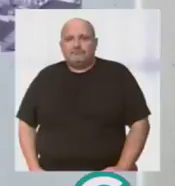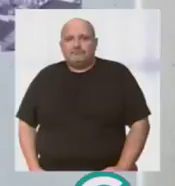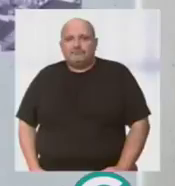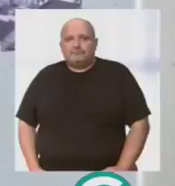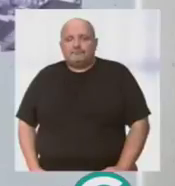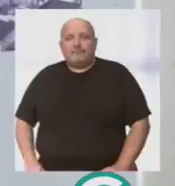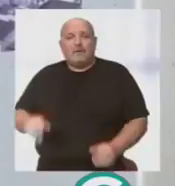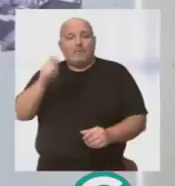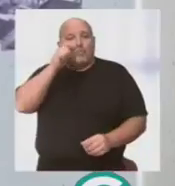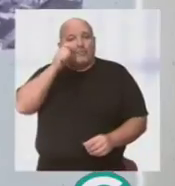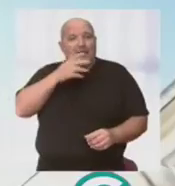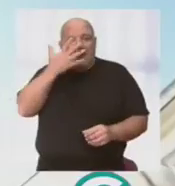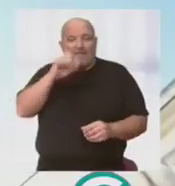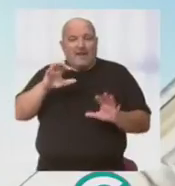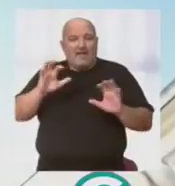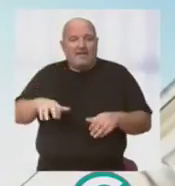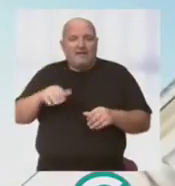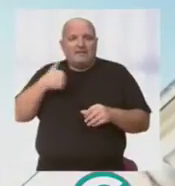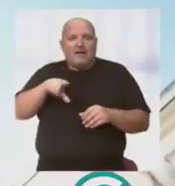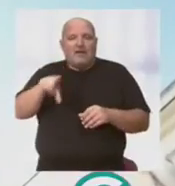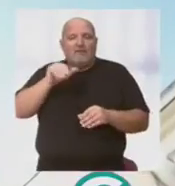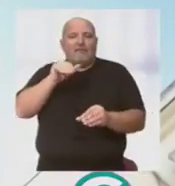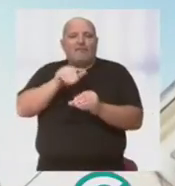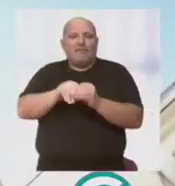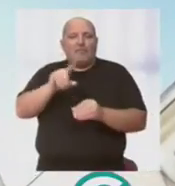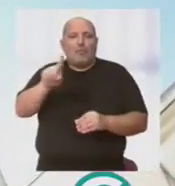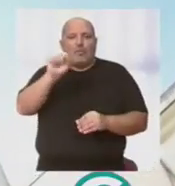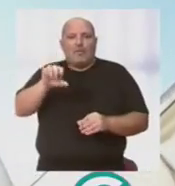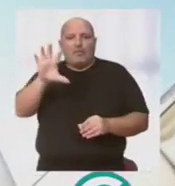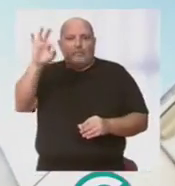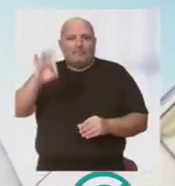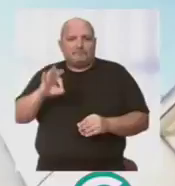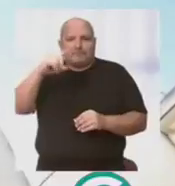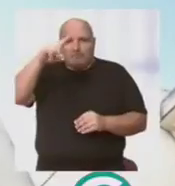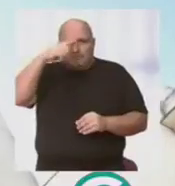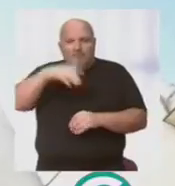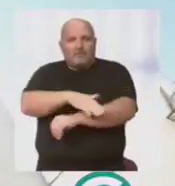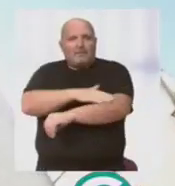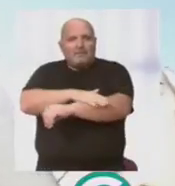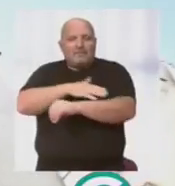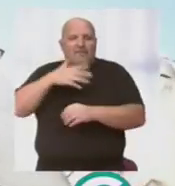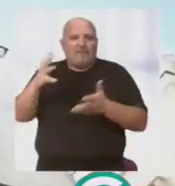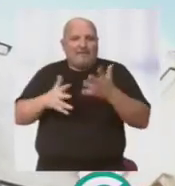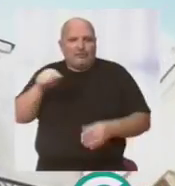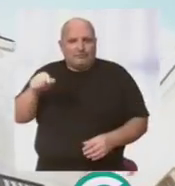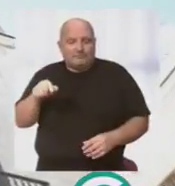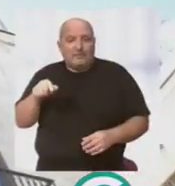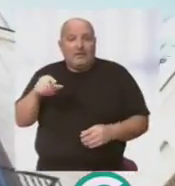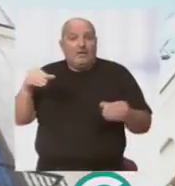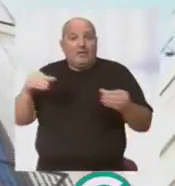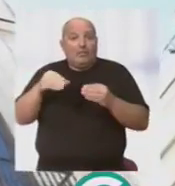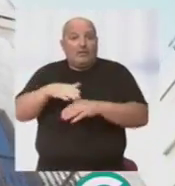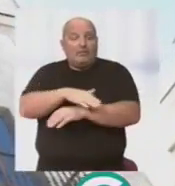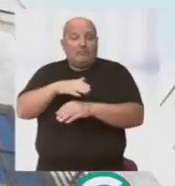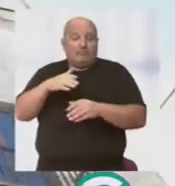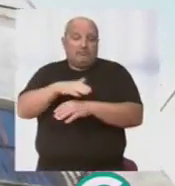El Museo del Carnaval de Cádiz optará a los fondos del 1,5% cultural del Ministerio de Fomento. La Junta de